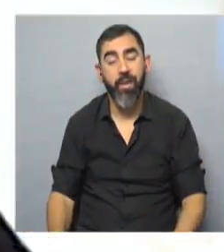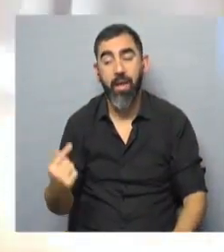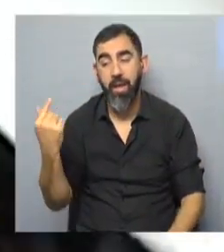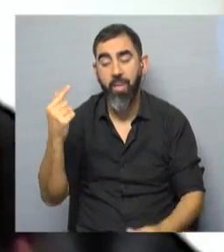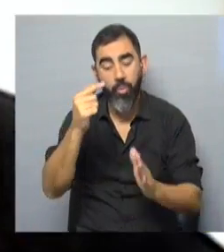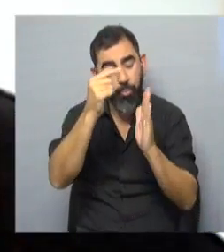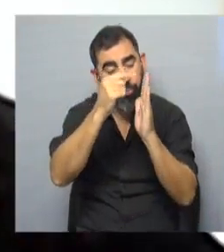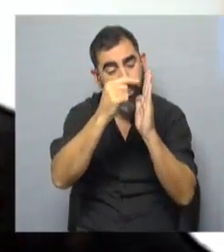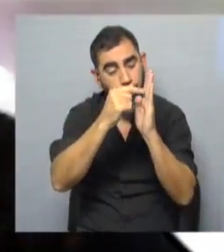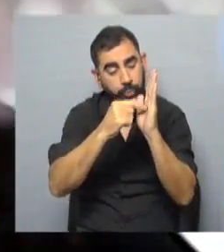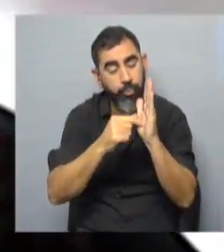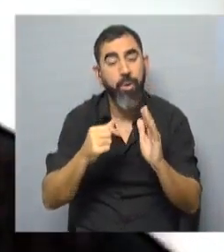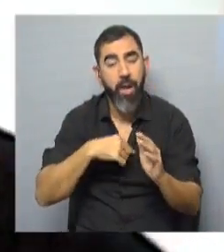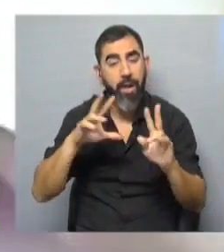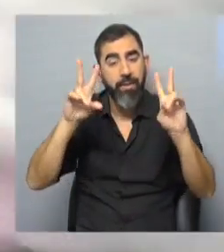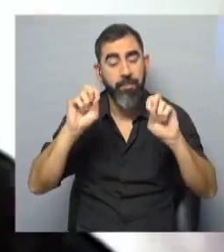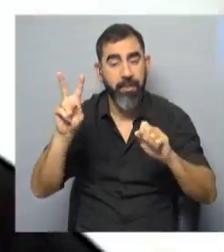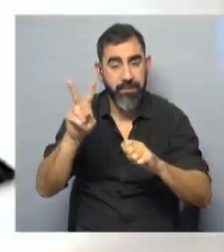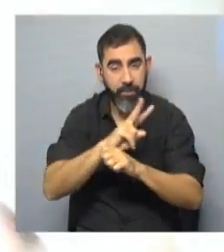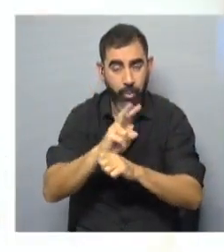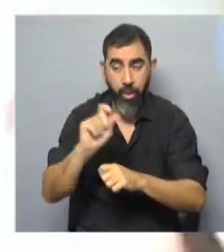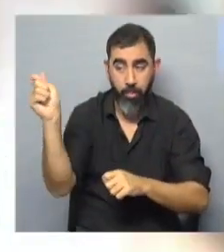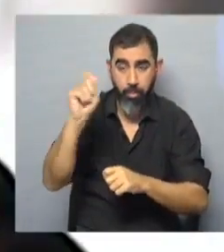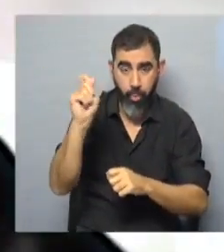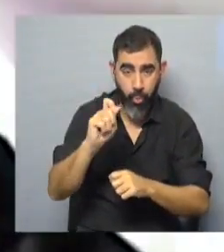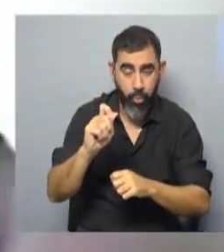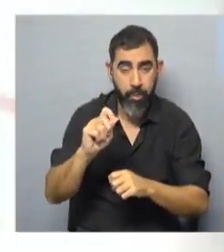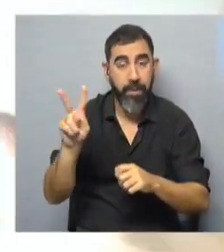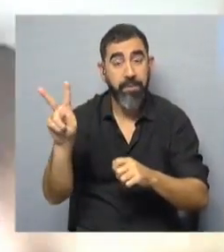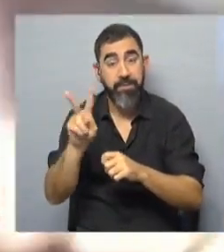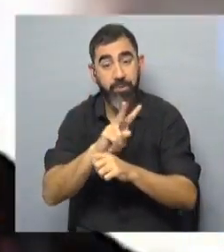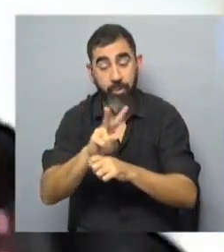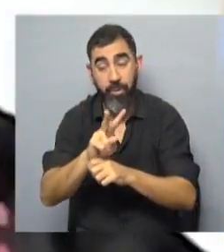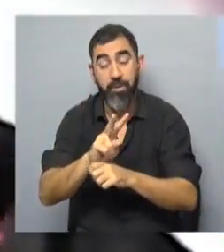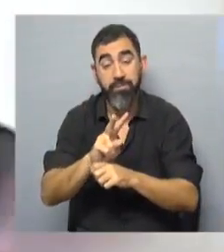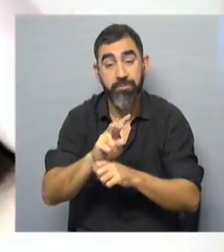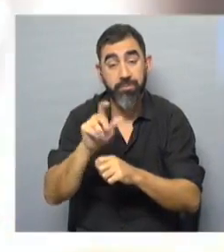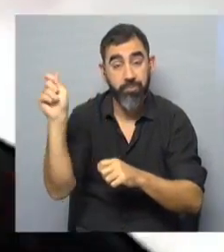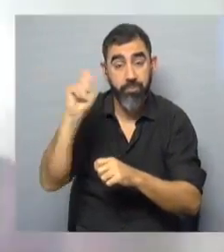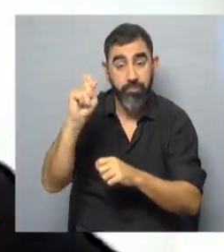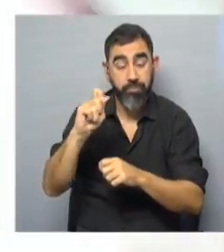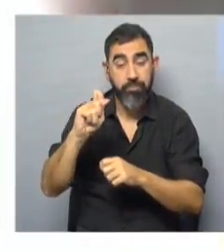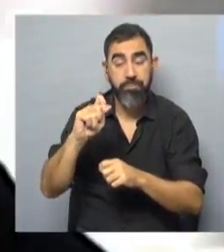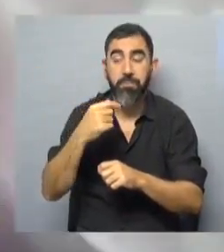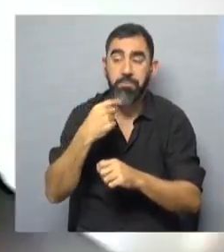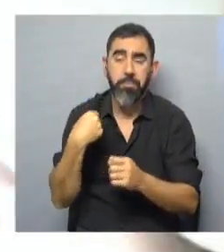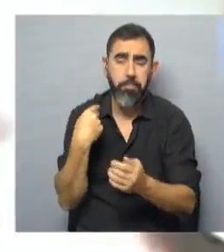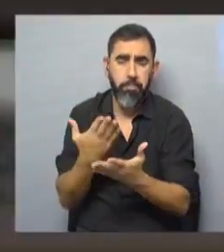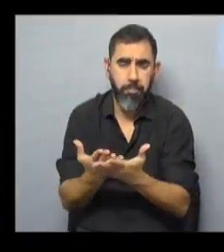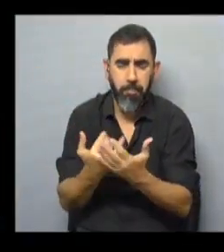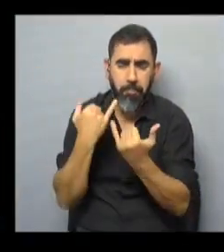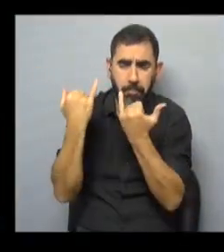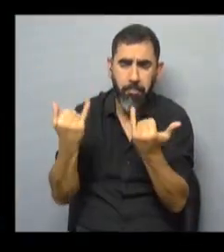incisos, están los temas de la seguridad pública. Una seguridad pública donde nos vienen planteando hace mucho